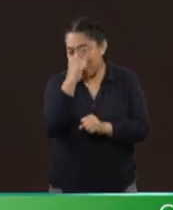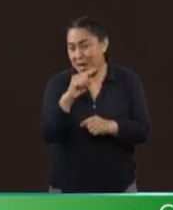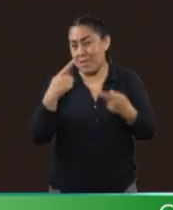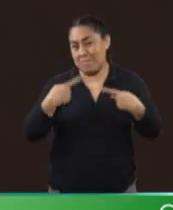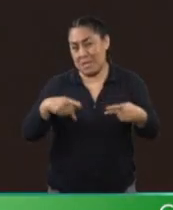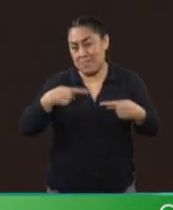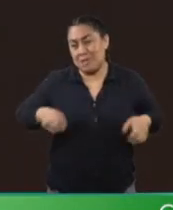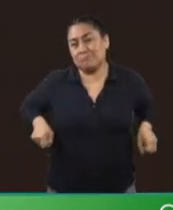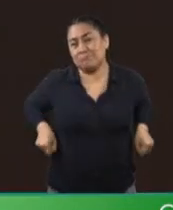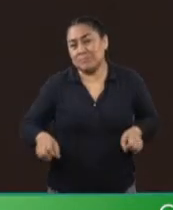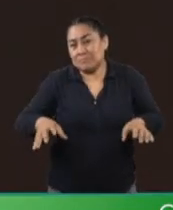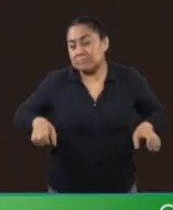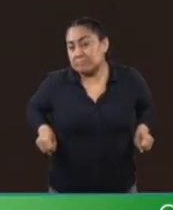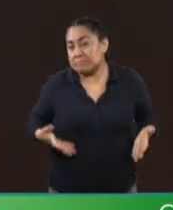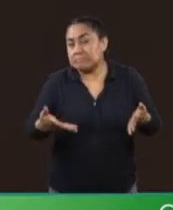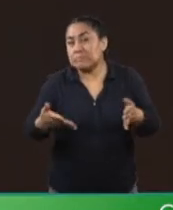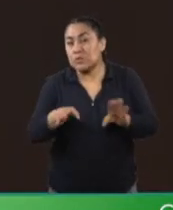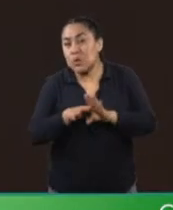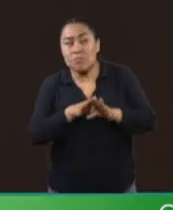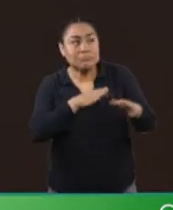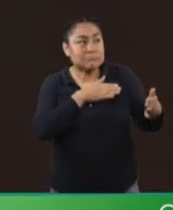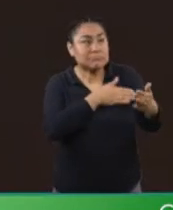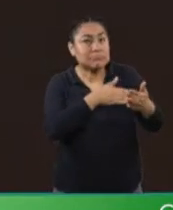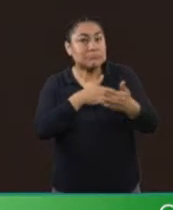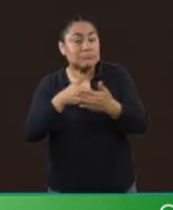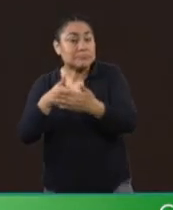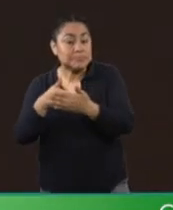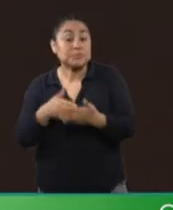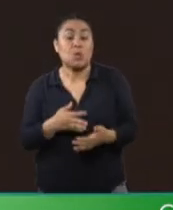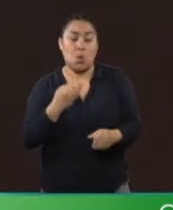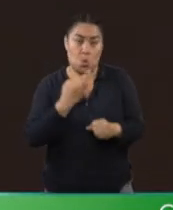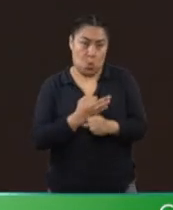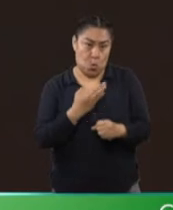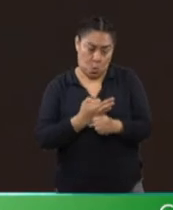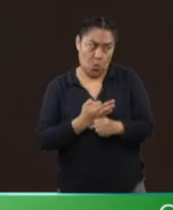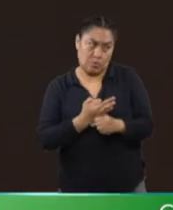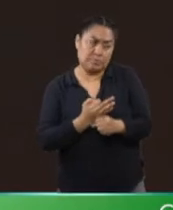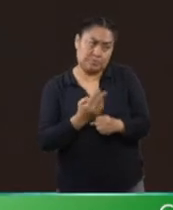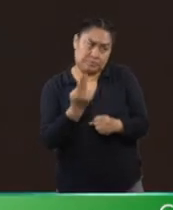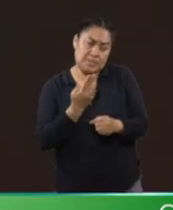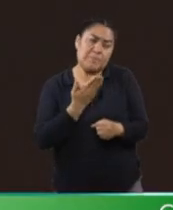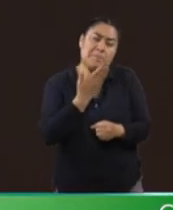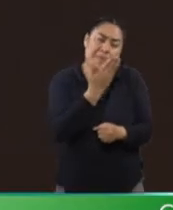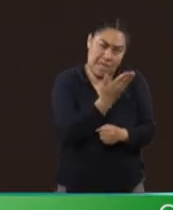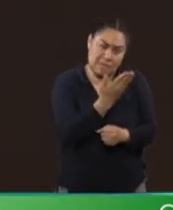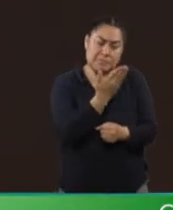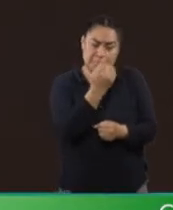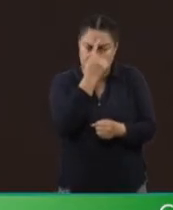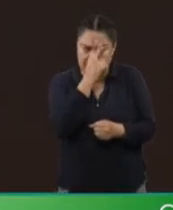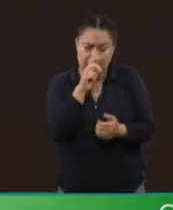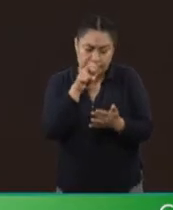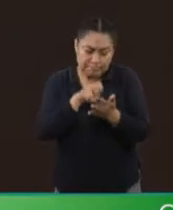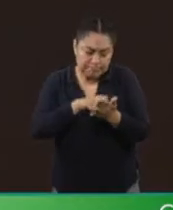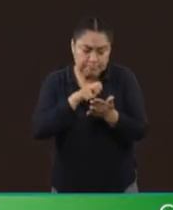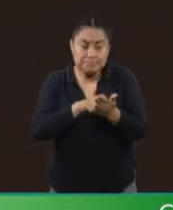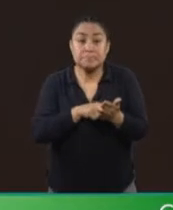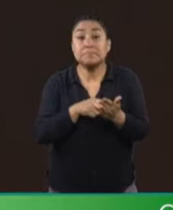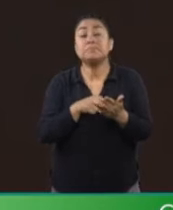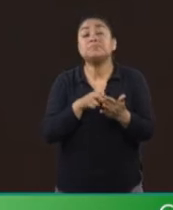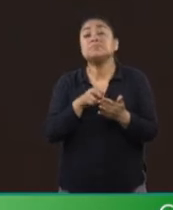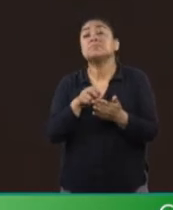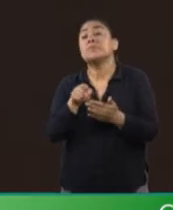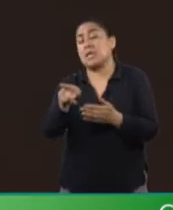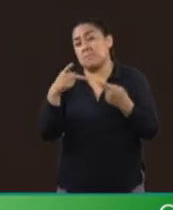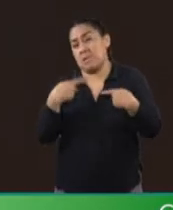movilidad. El dictamen busca garantizar el acceso a pensiones no contributivas para las personas con